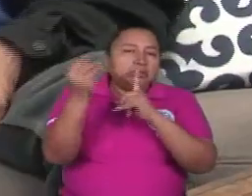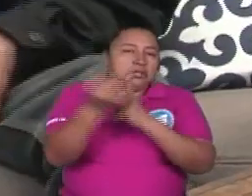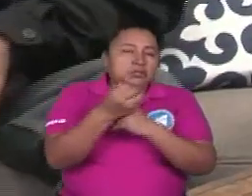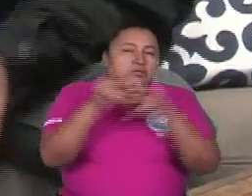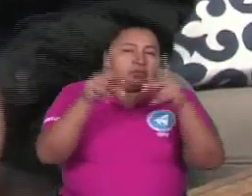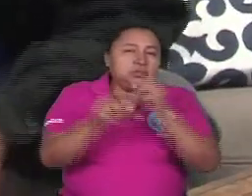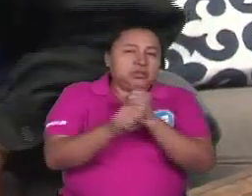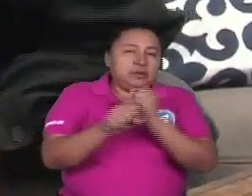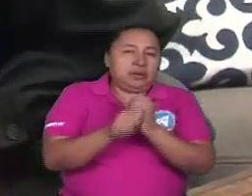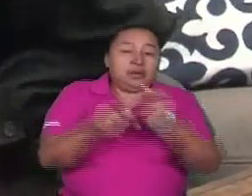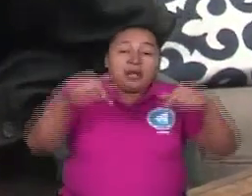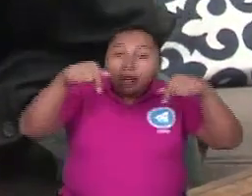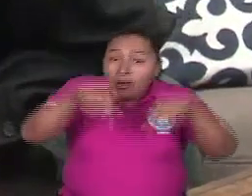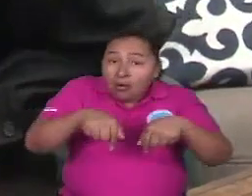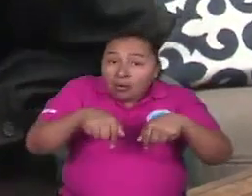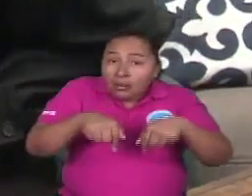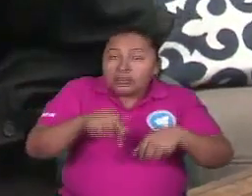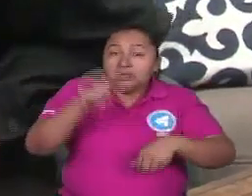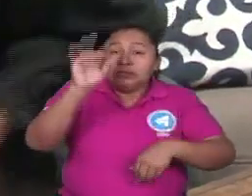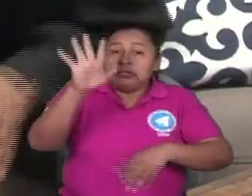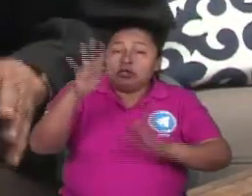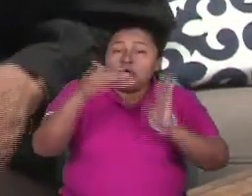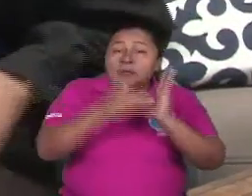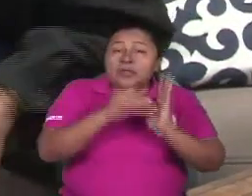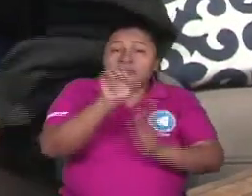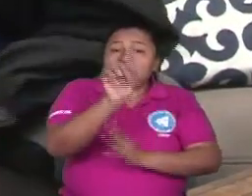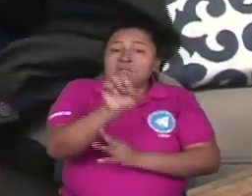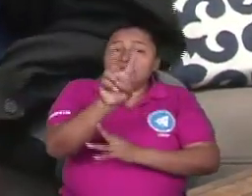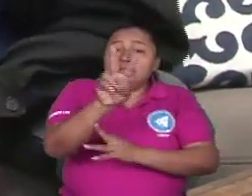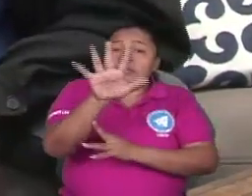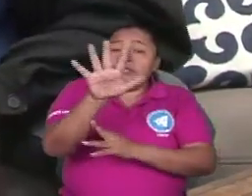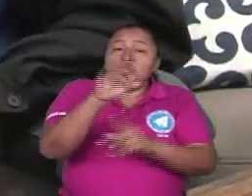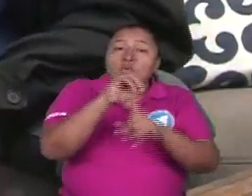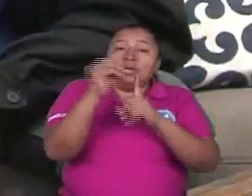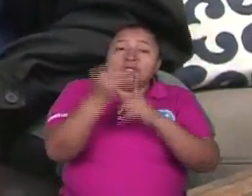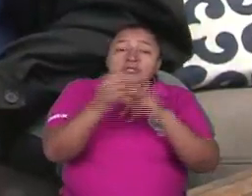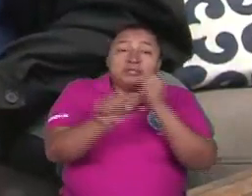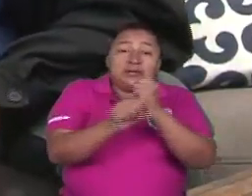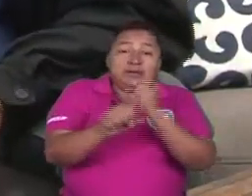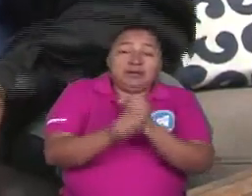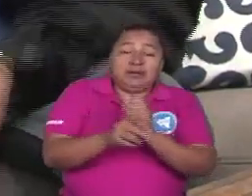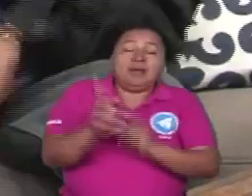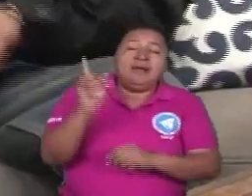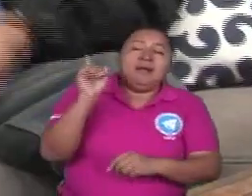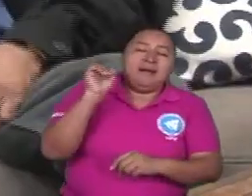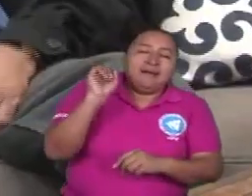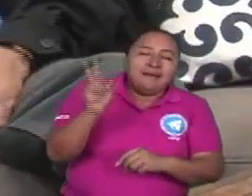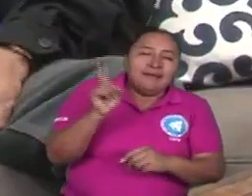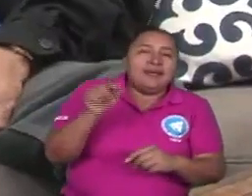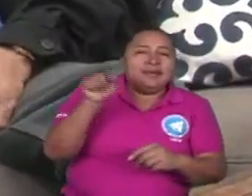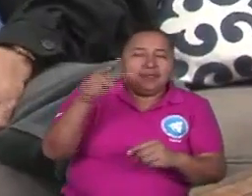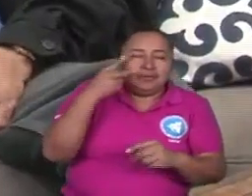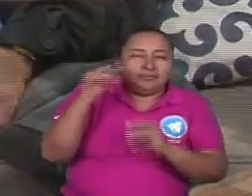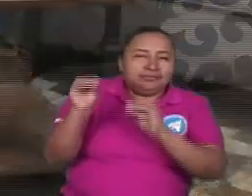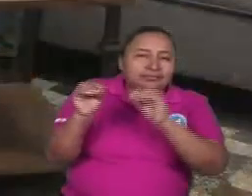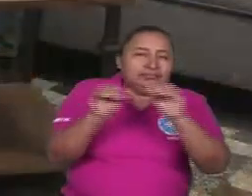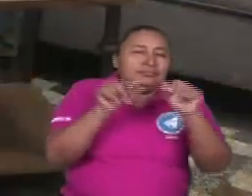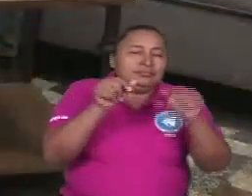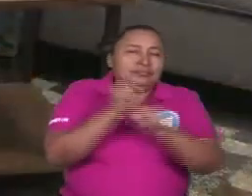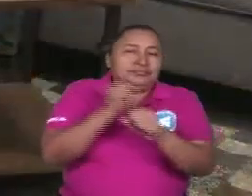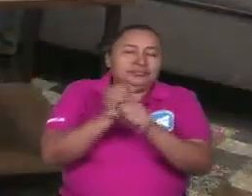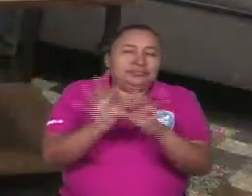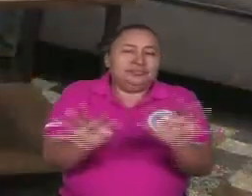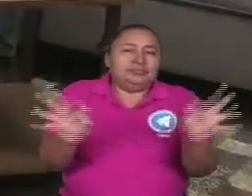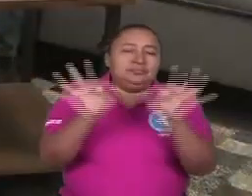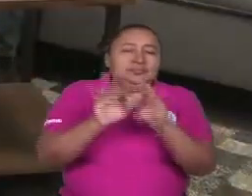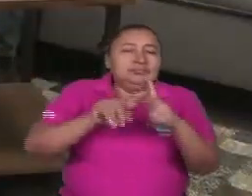¿Sabes cuántos tenemos hoy? 5.125 sindicatos. Y ahí me lleva a una transición bastante interesante con lo que usted va planteando, que es